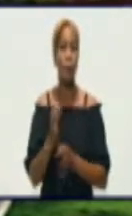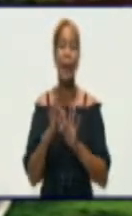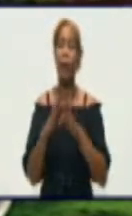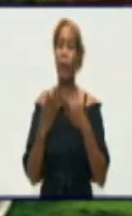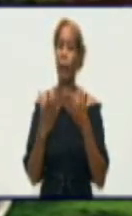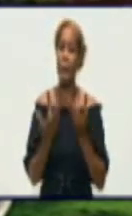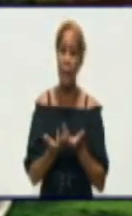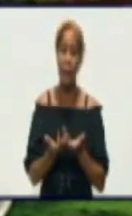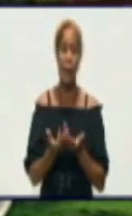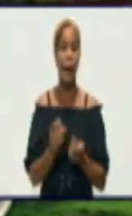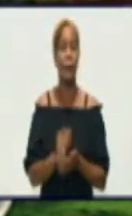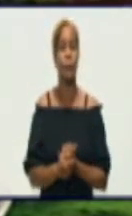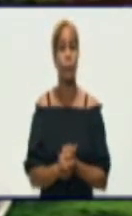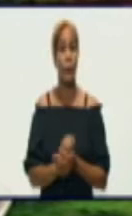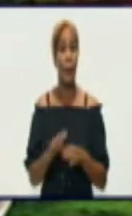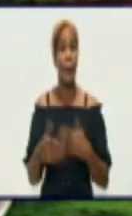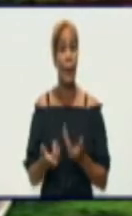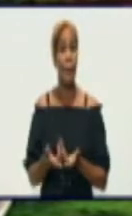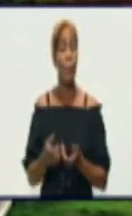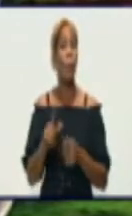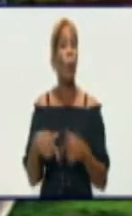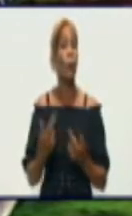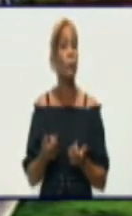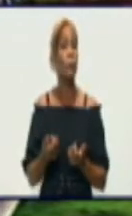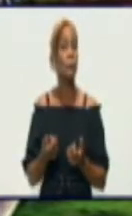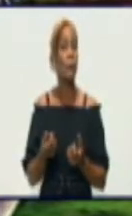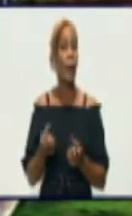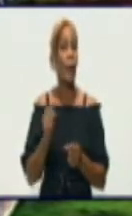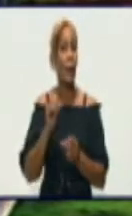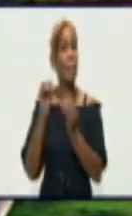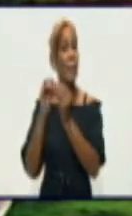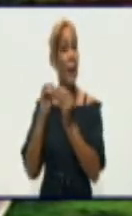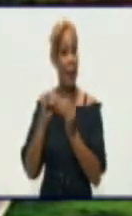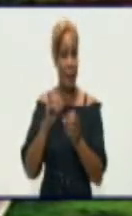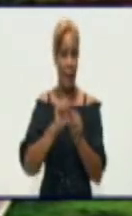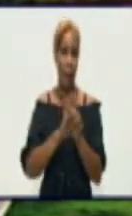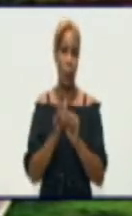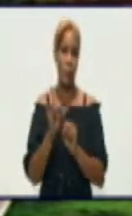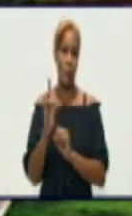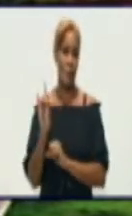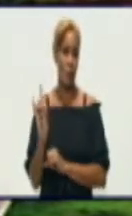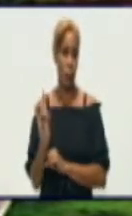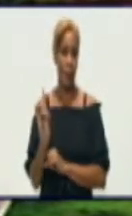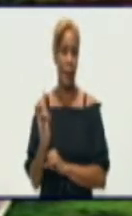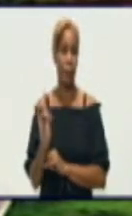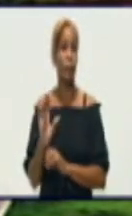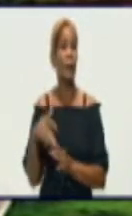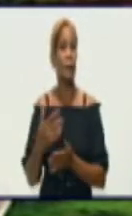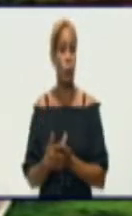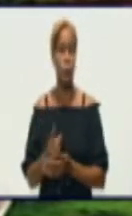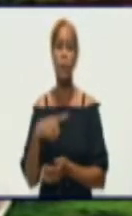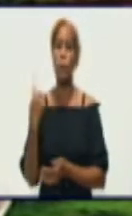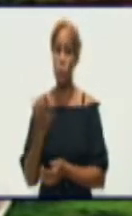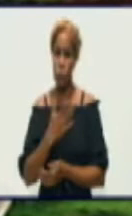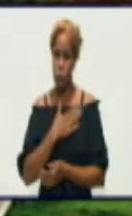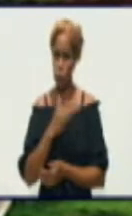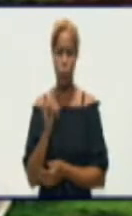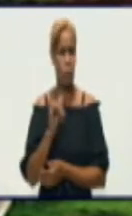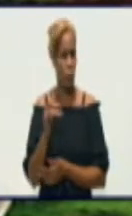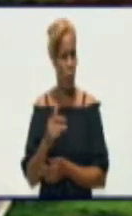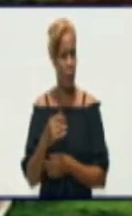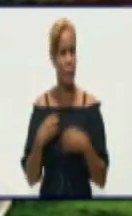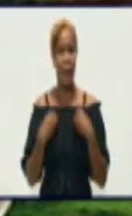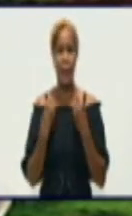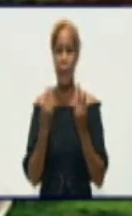familia provocada por esta enfermedad de la COVID-19. Nosotros también nos sumamos al